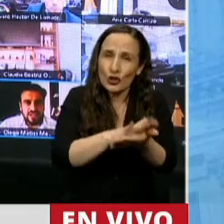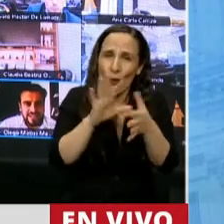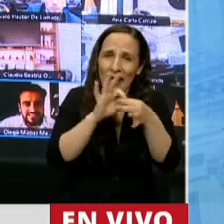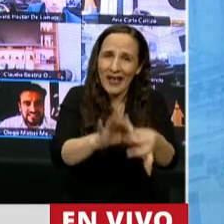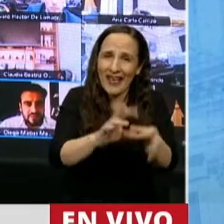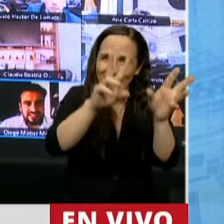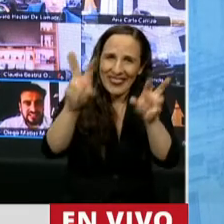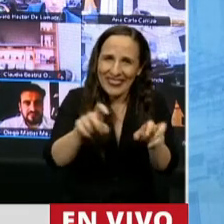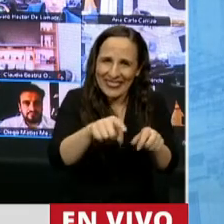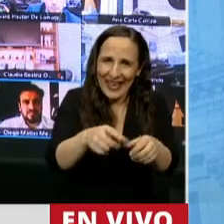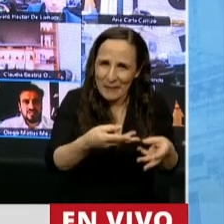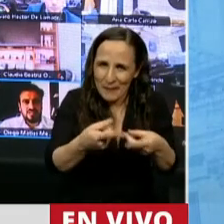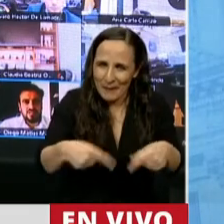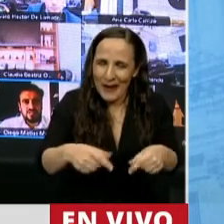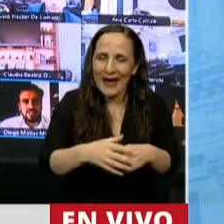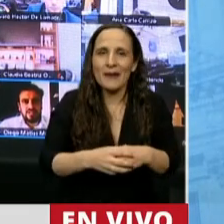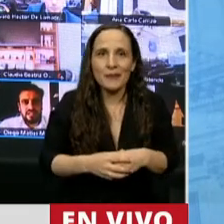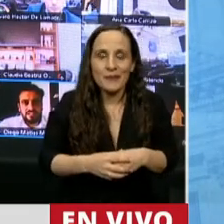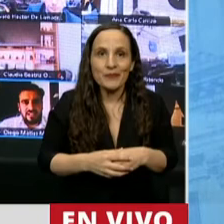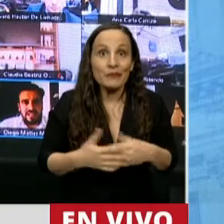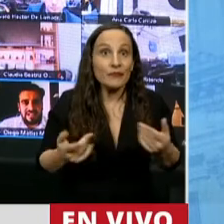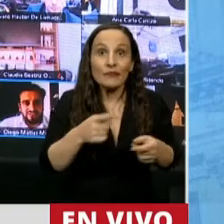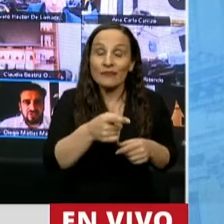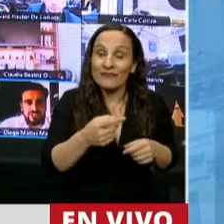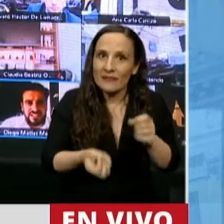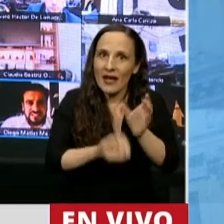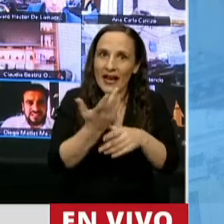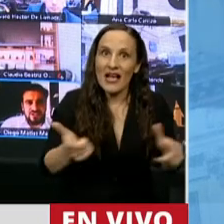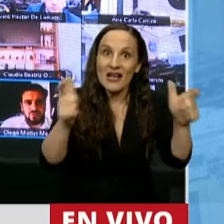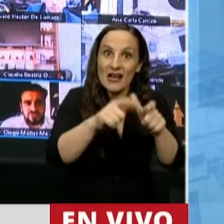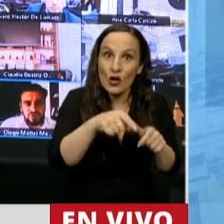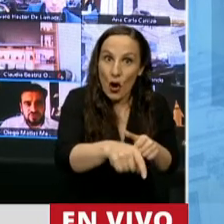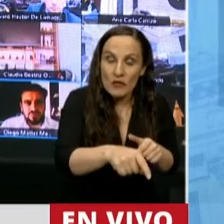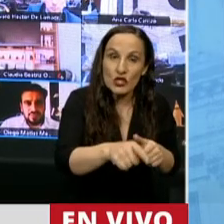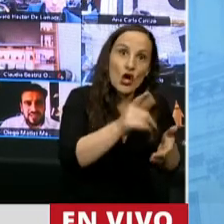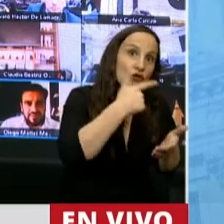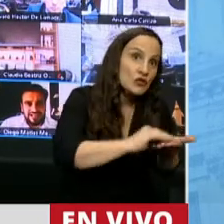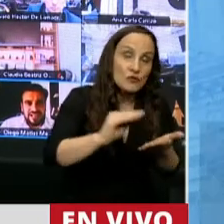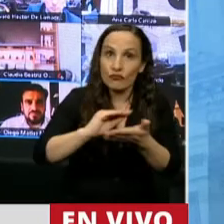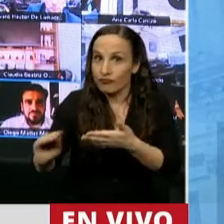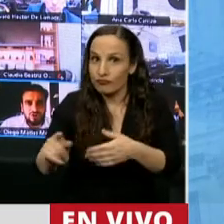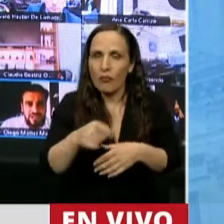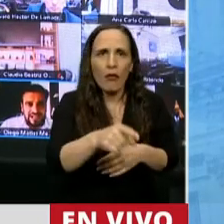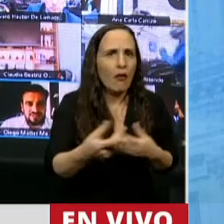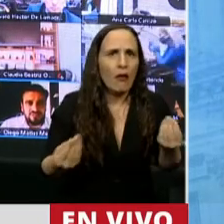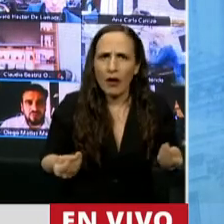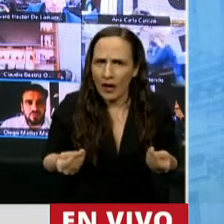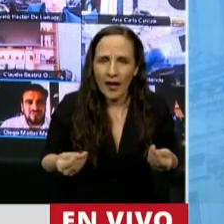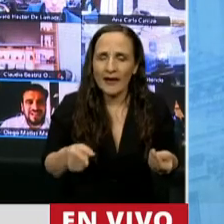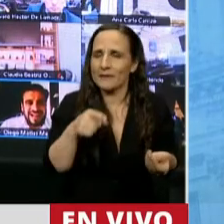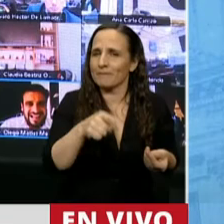temática. Y la creación de esta comisión bicameral viola de forma